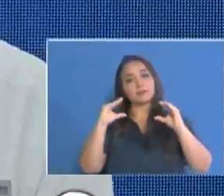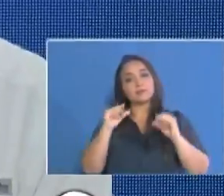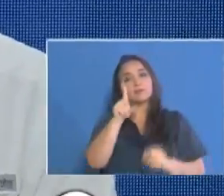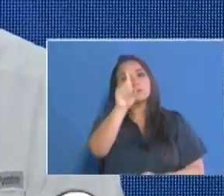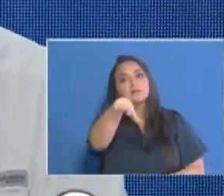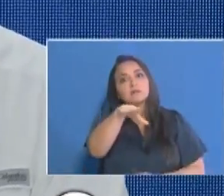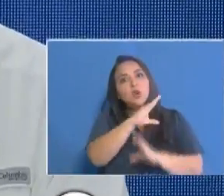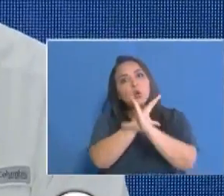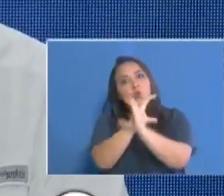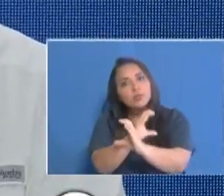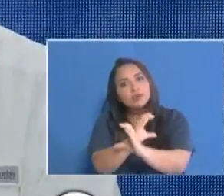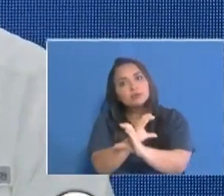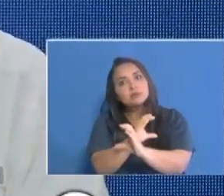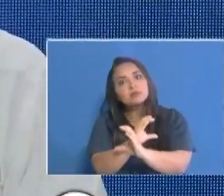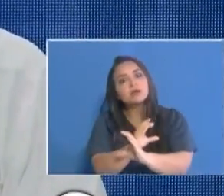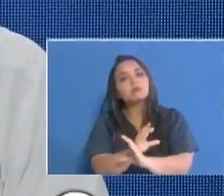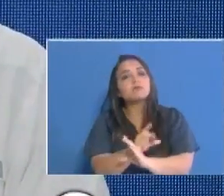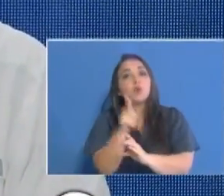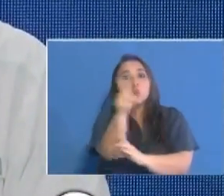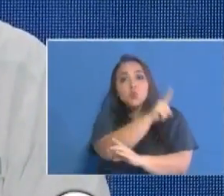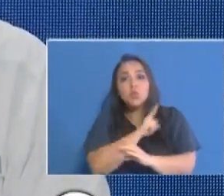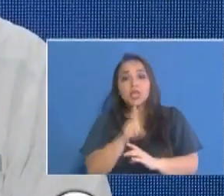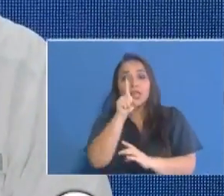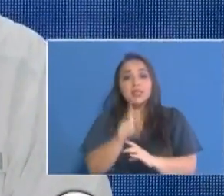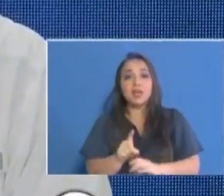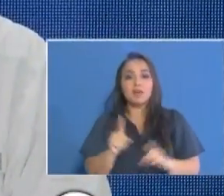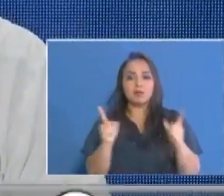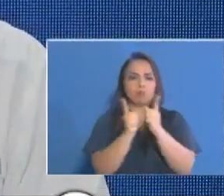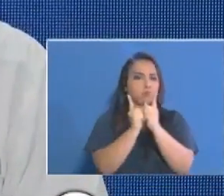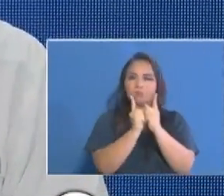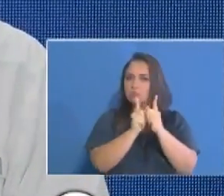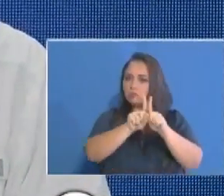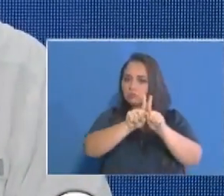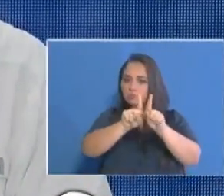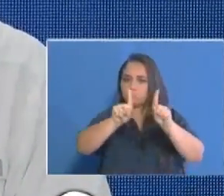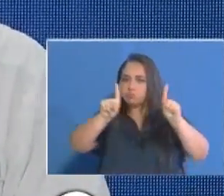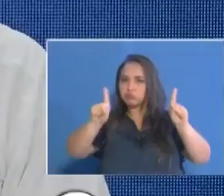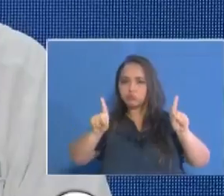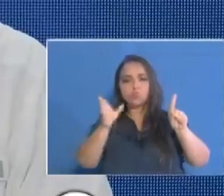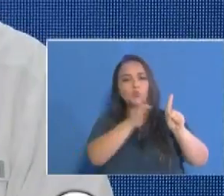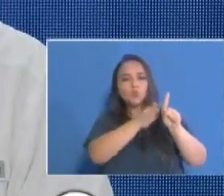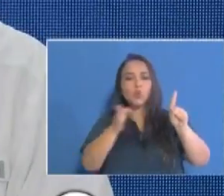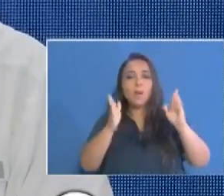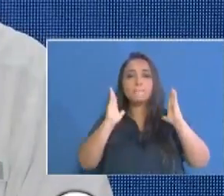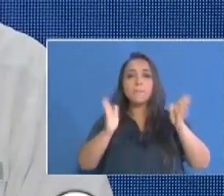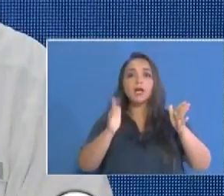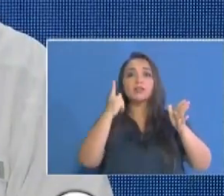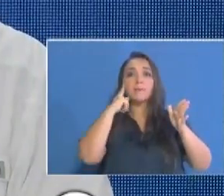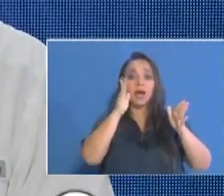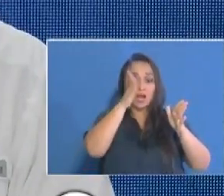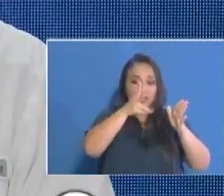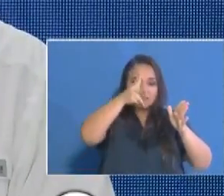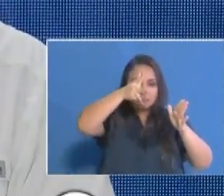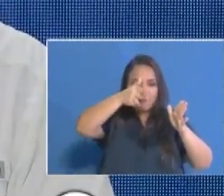el distanciamiento social es fundamental para evitar el avance del coronavirus